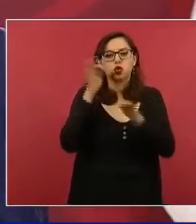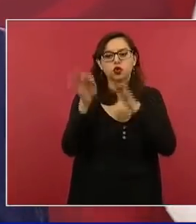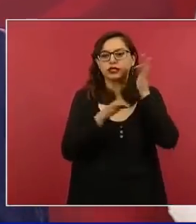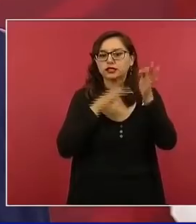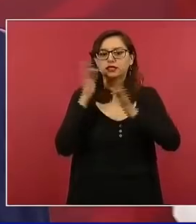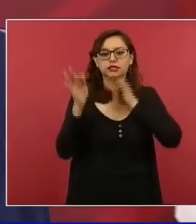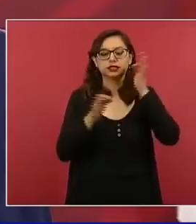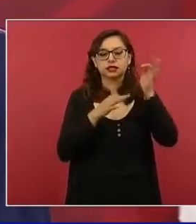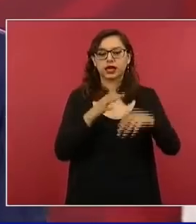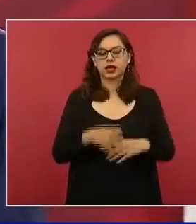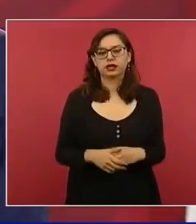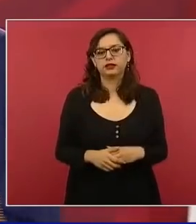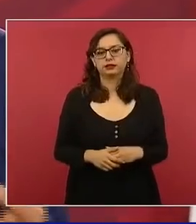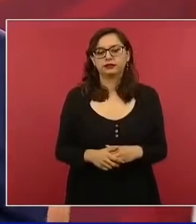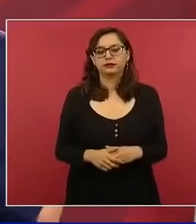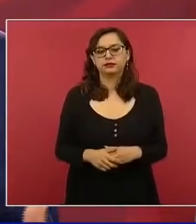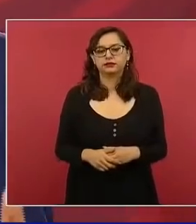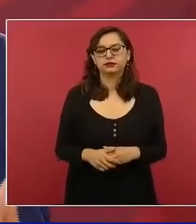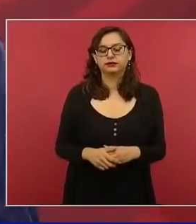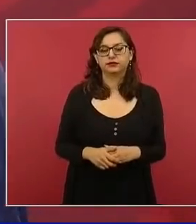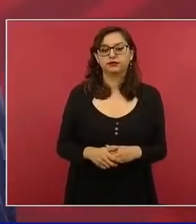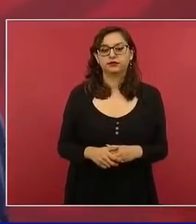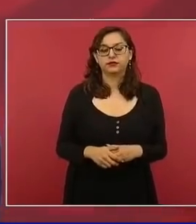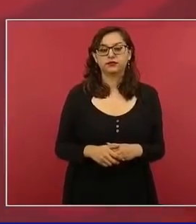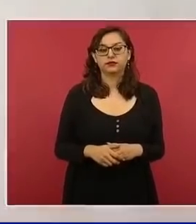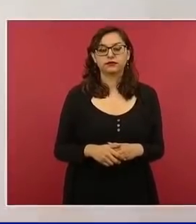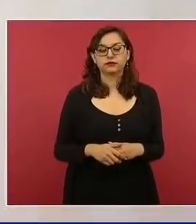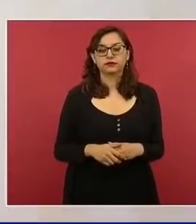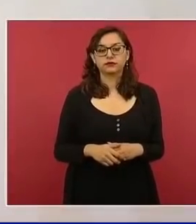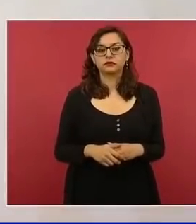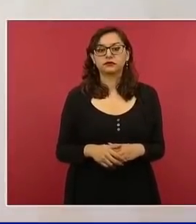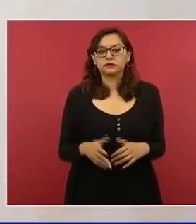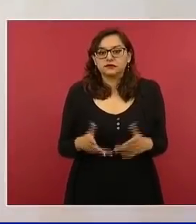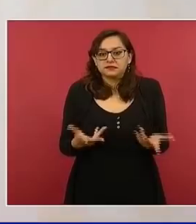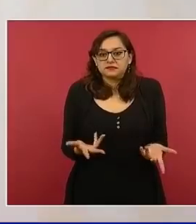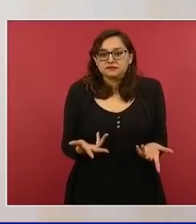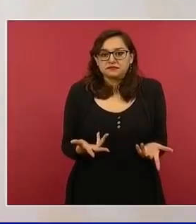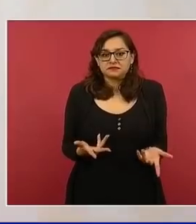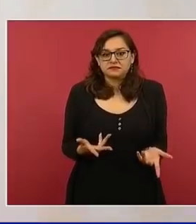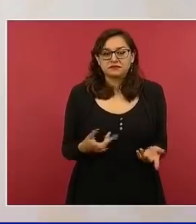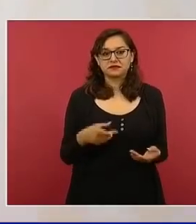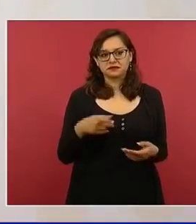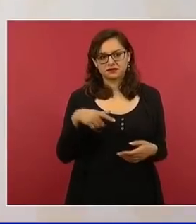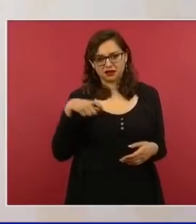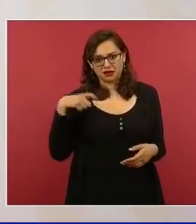que se han enriquecido,